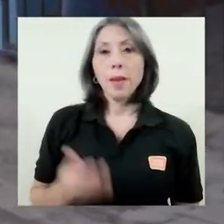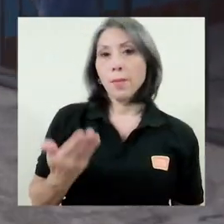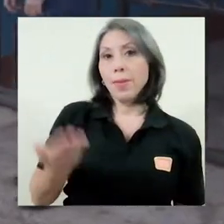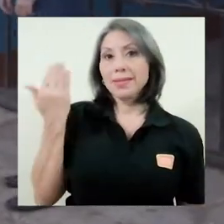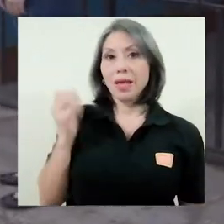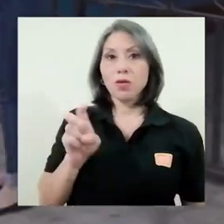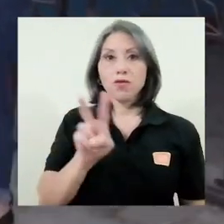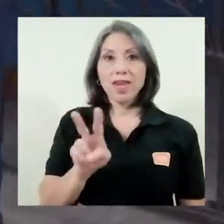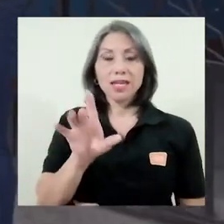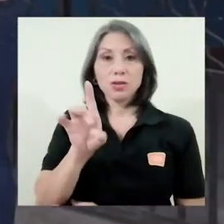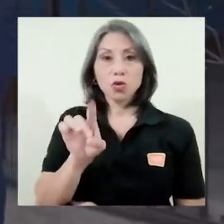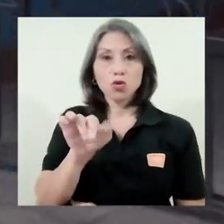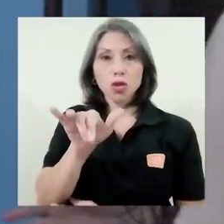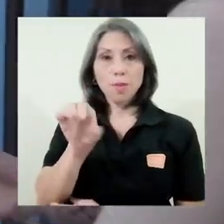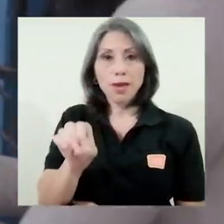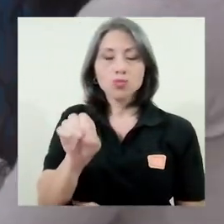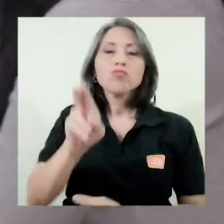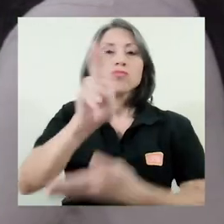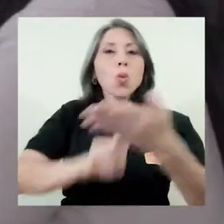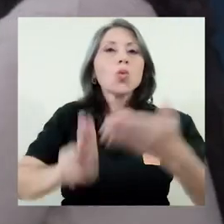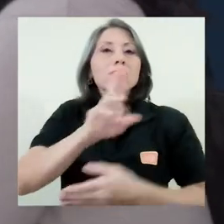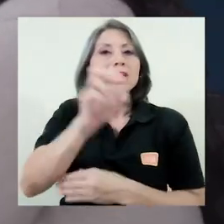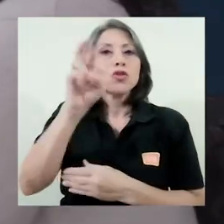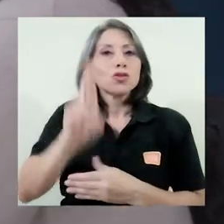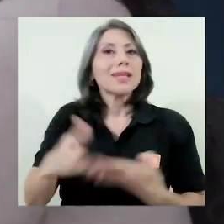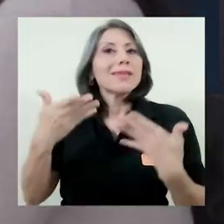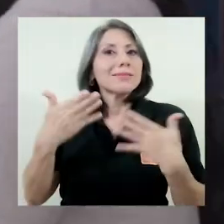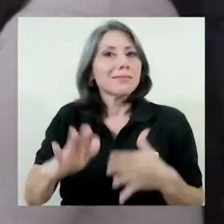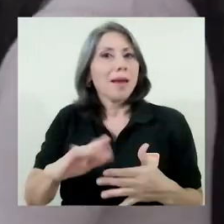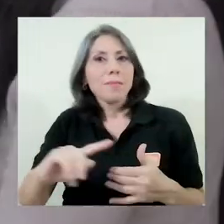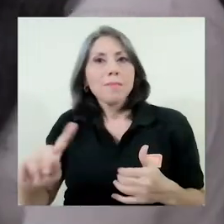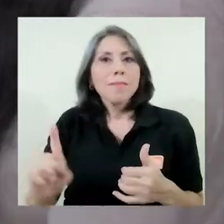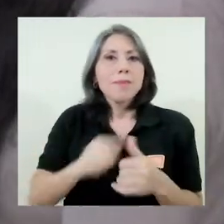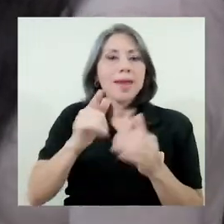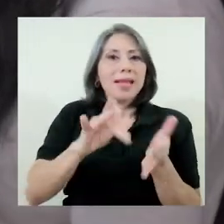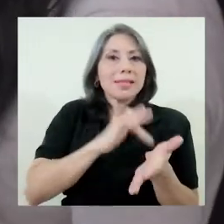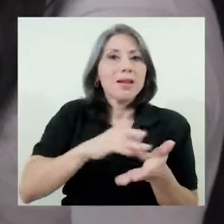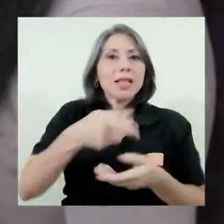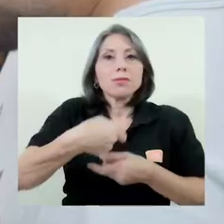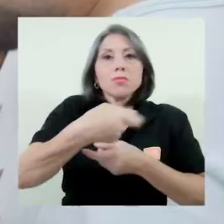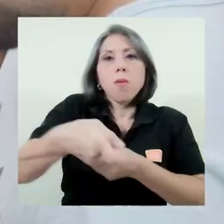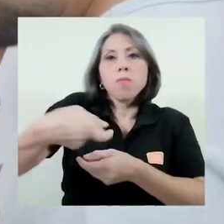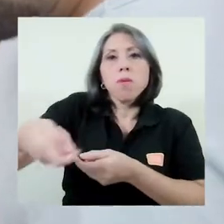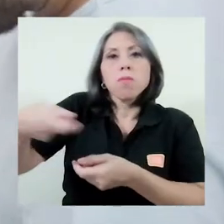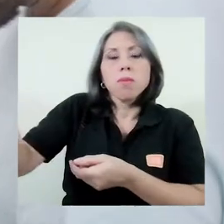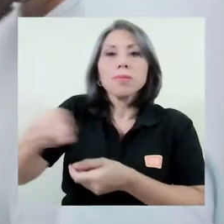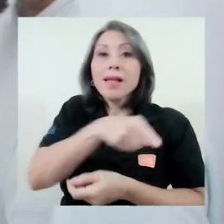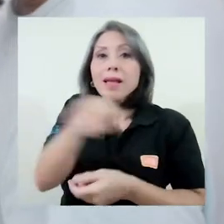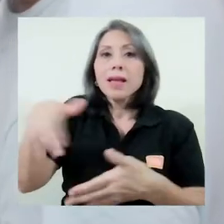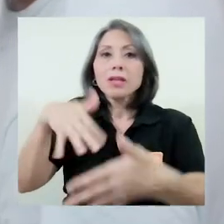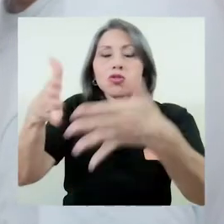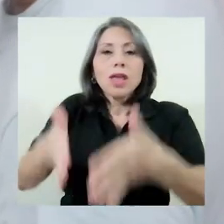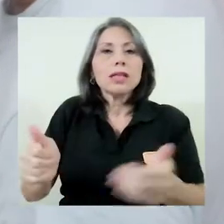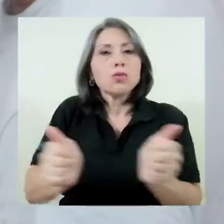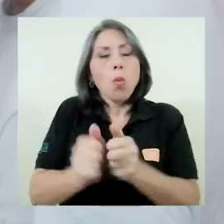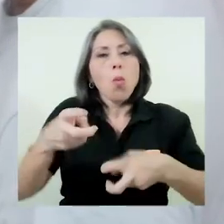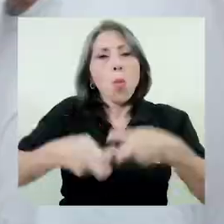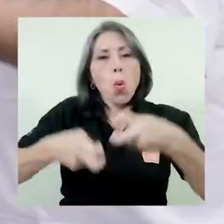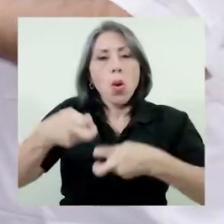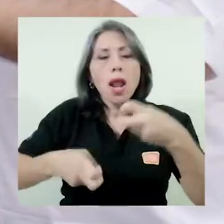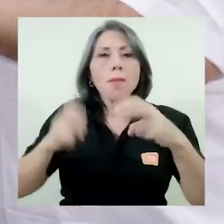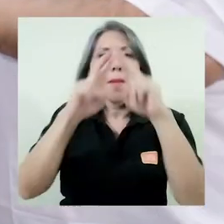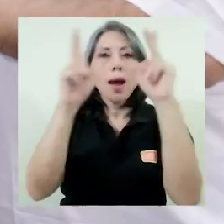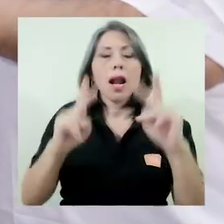El pasado viernes, 8 de mayo, la Universidad de Costa Rica entregó las primeras tabletas entre estudiantes que presentan algún